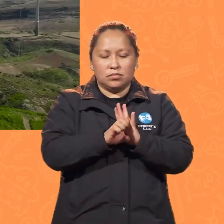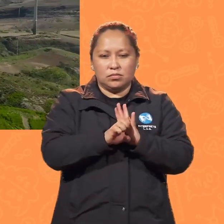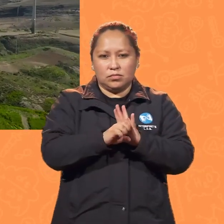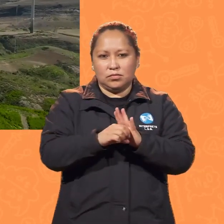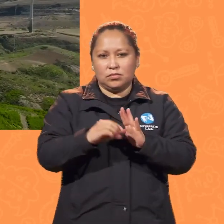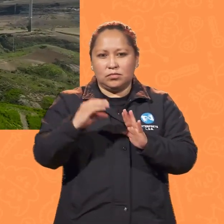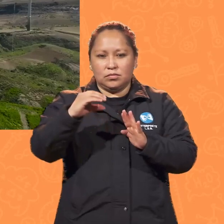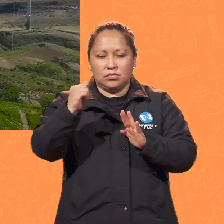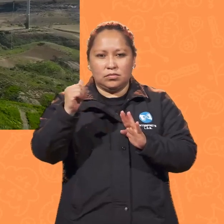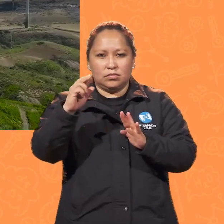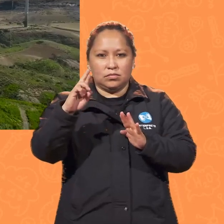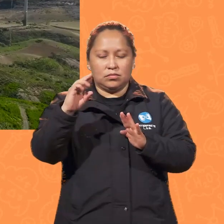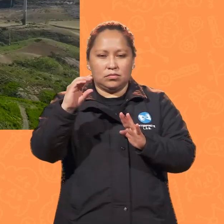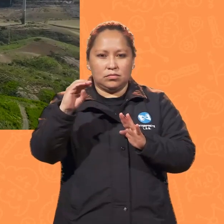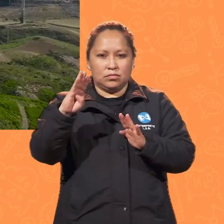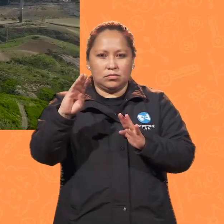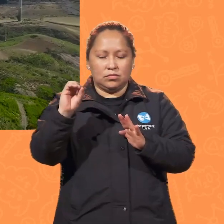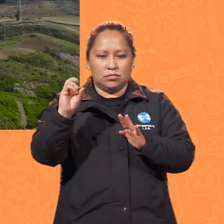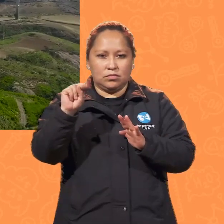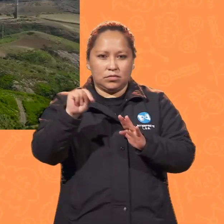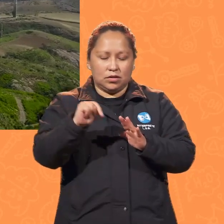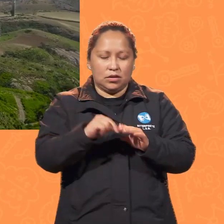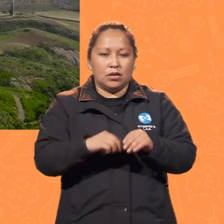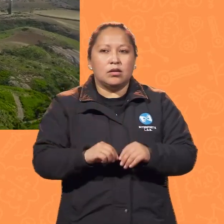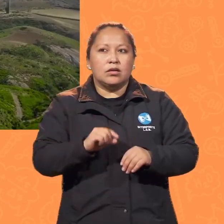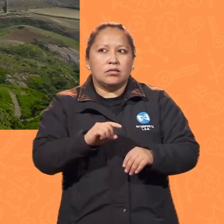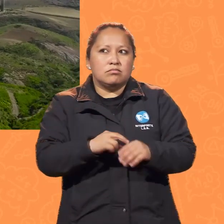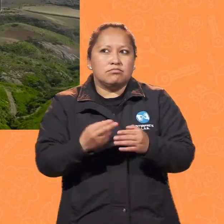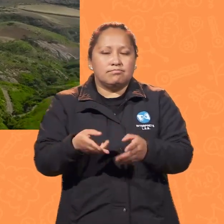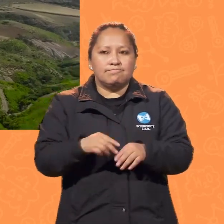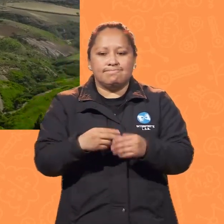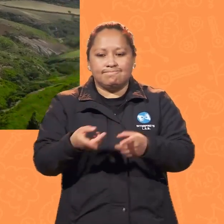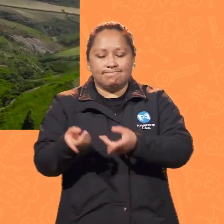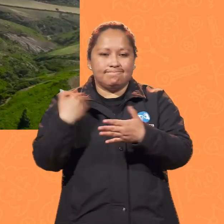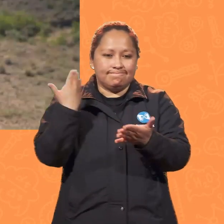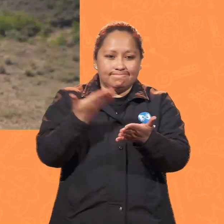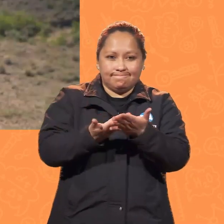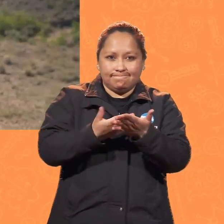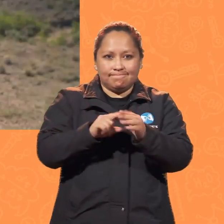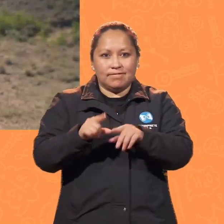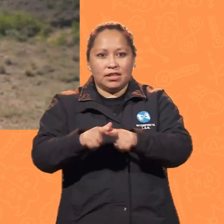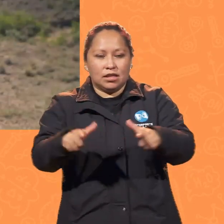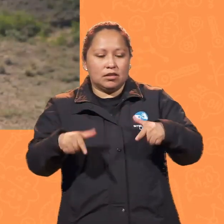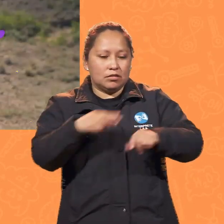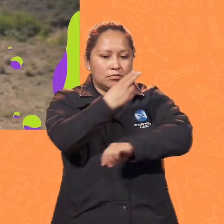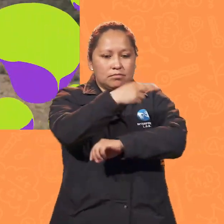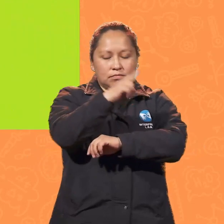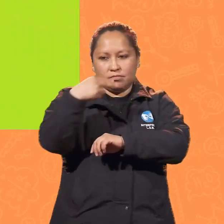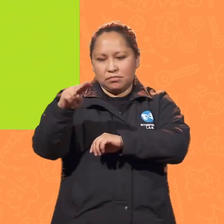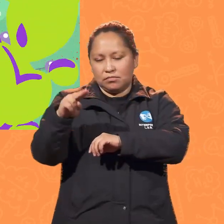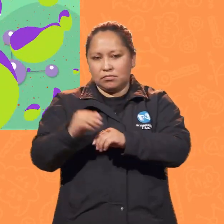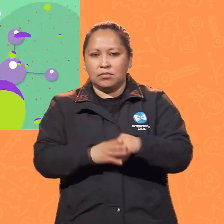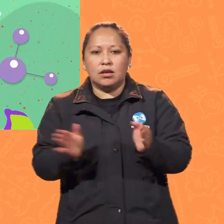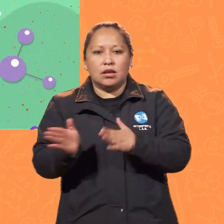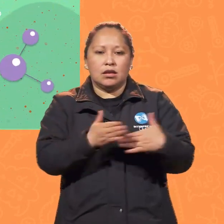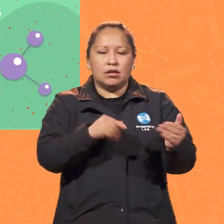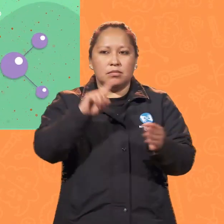vienen de fuentes naturales, como ser el viento, el sol, el calor de la tierra, energía de la biomasa.